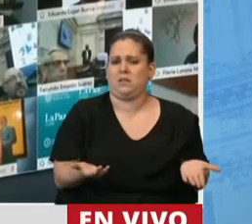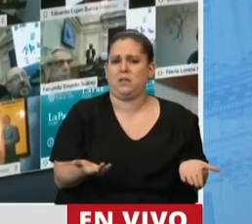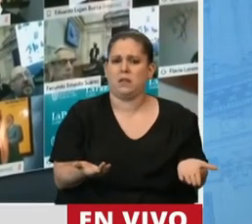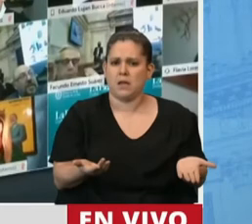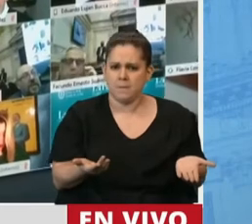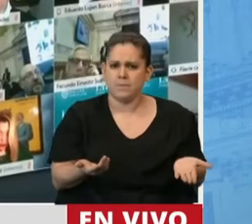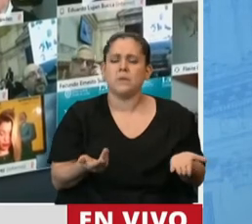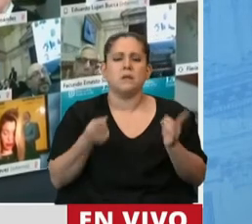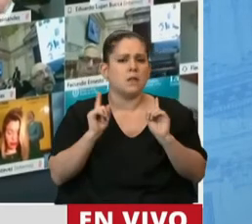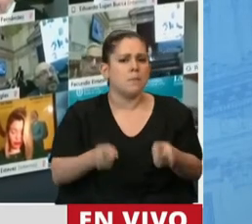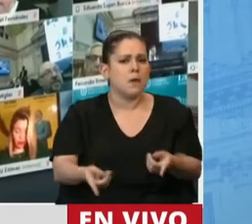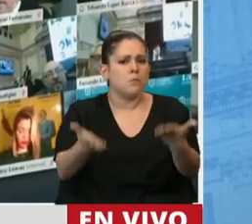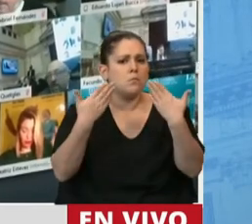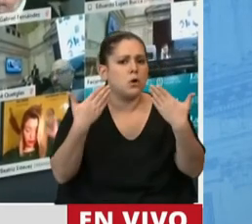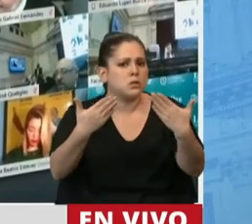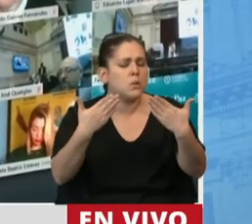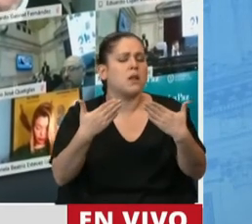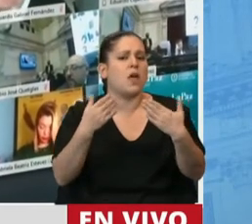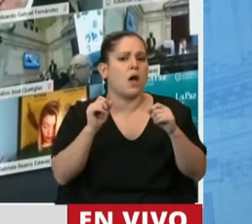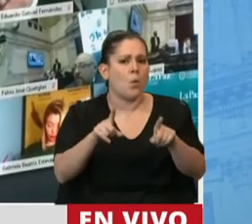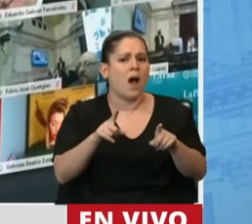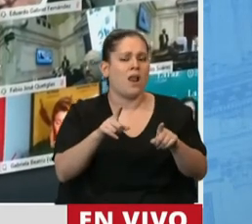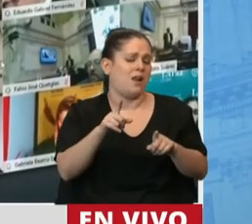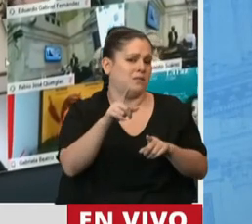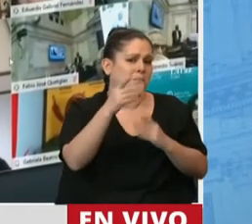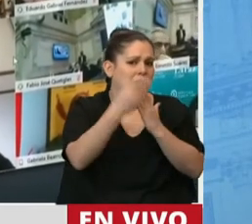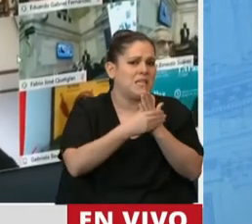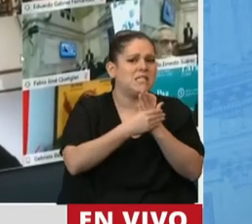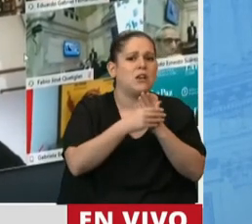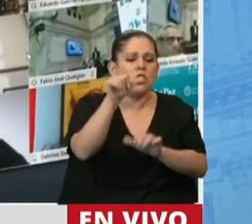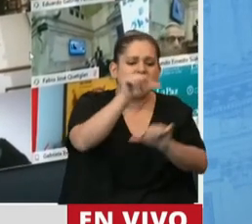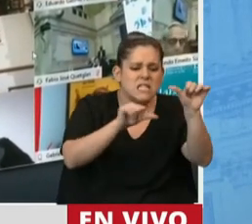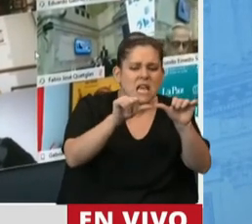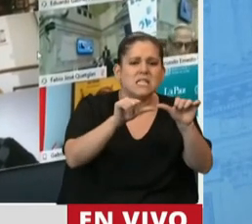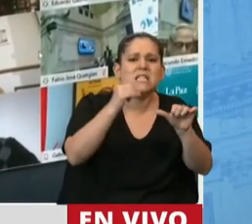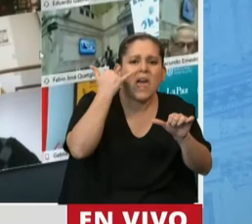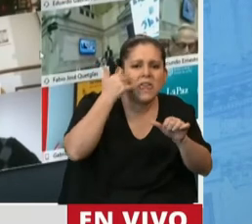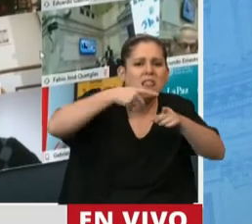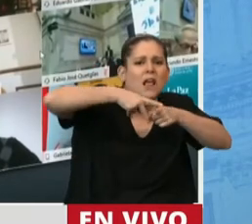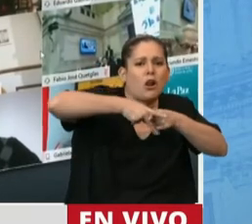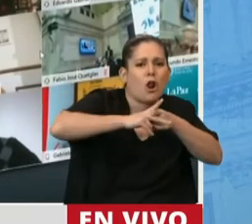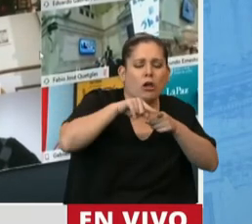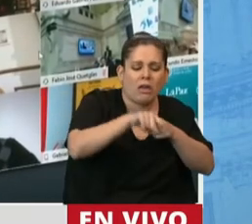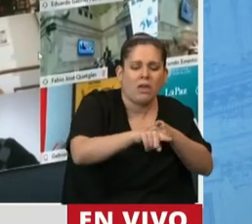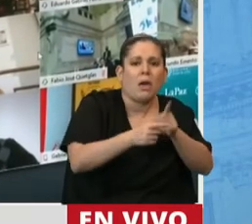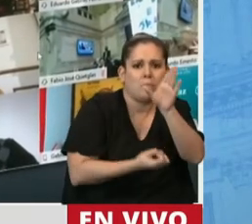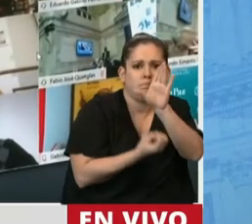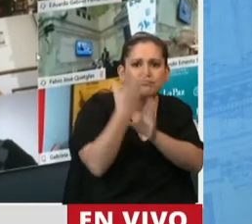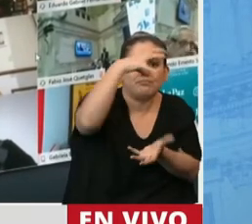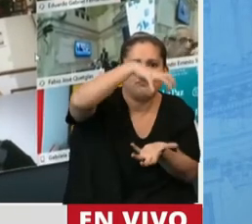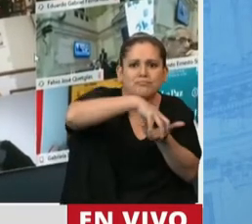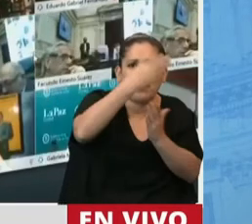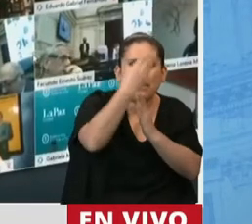posibilidad de tener un Ministerio de Ciencia y Tecnología que vuelva a ser un Ministerio de Ciencia y Tecnología, por lo cual se creó